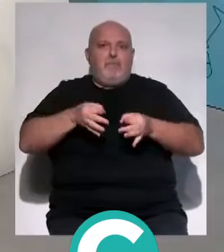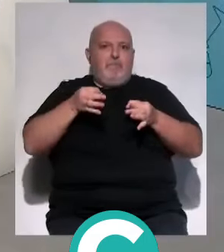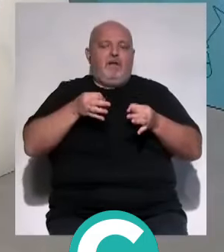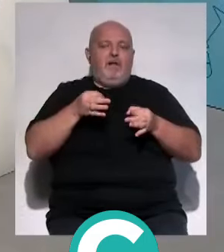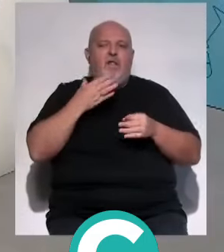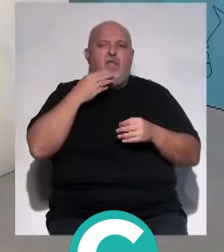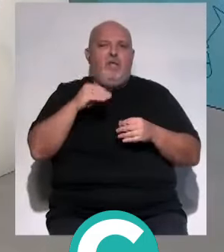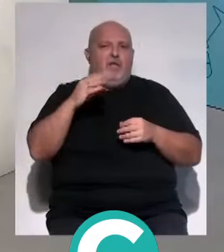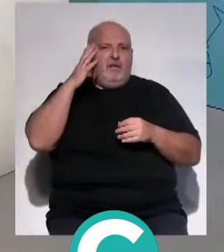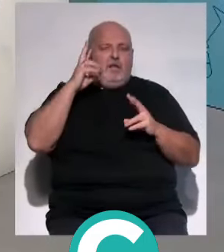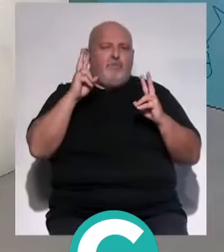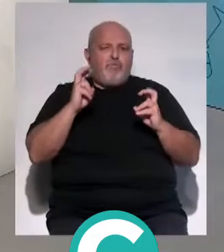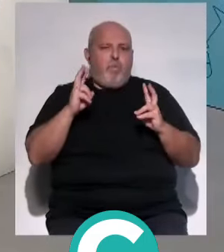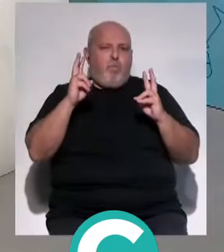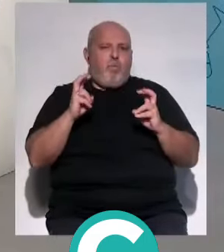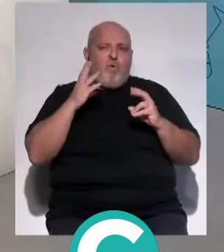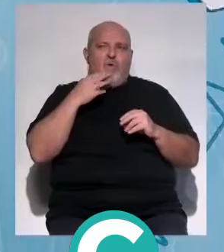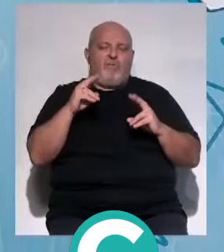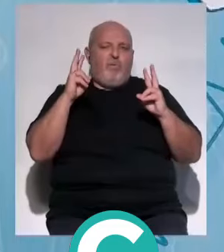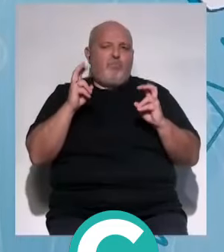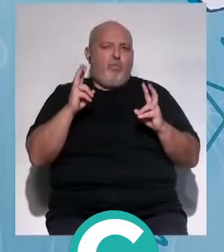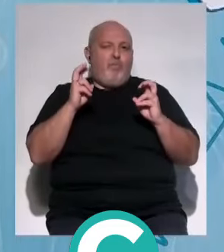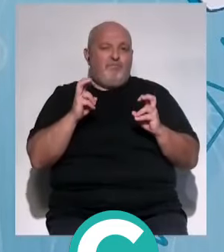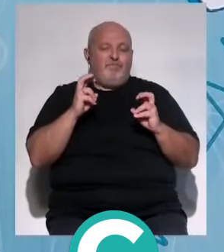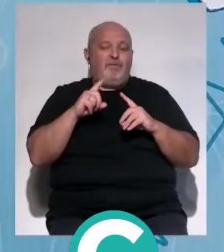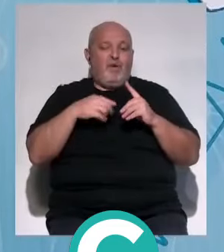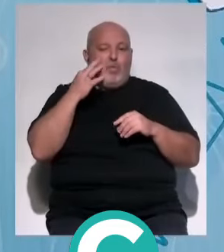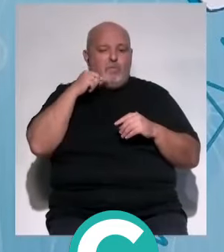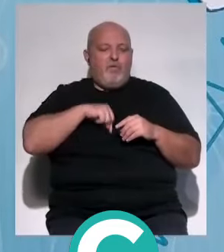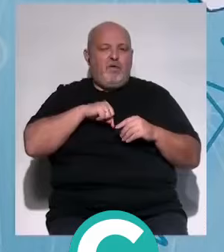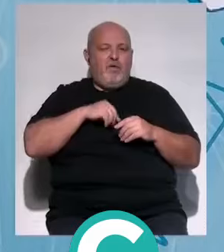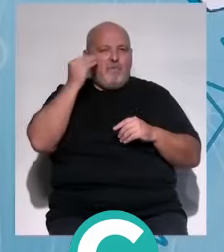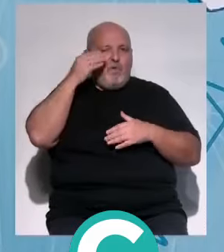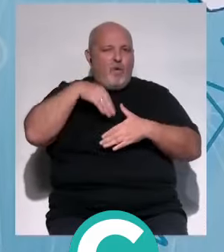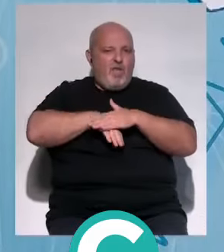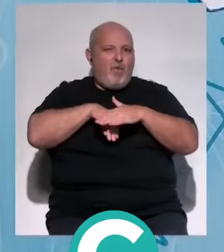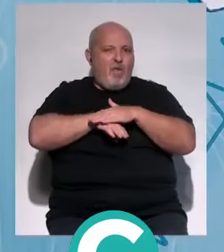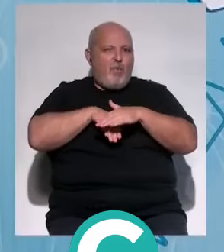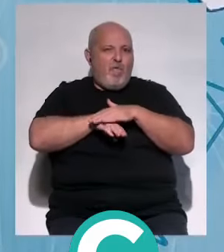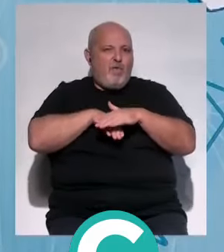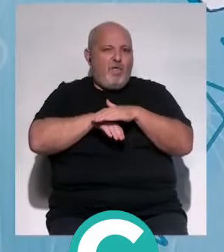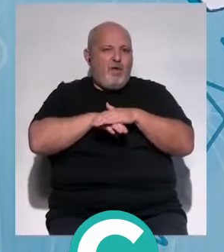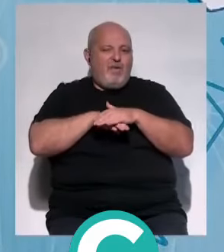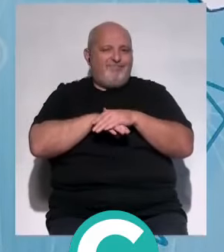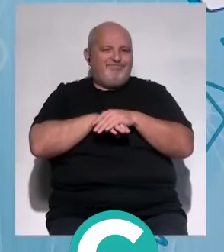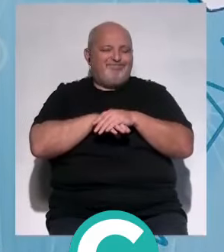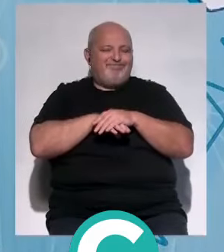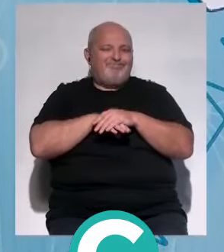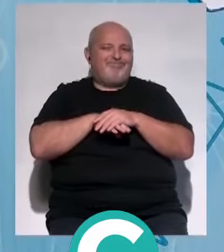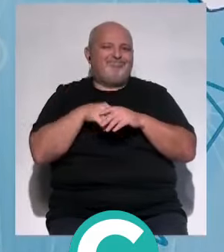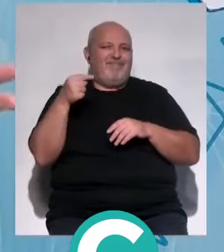una adolescencia sedentaria, una juventud sedentaria, el cuerpo tiene efecto memoria. Entonces es muy importante desde